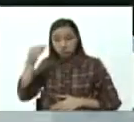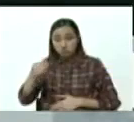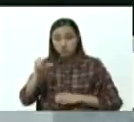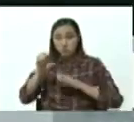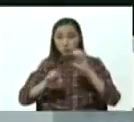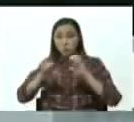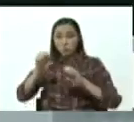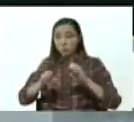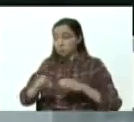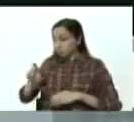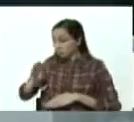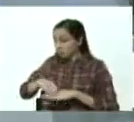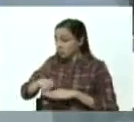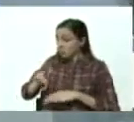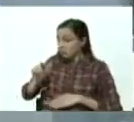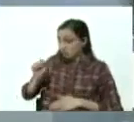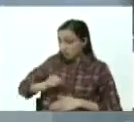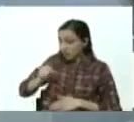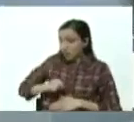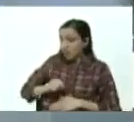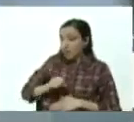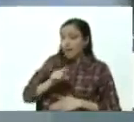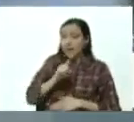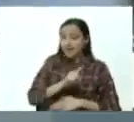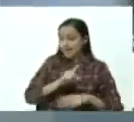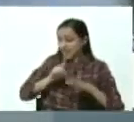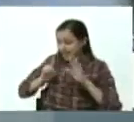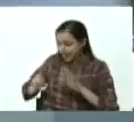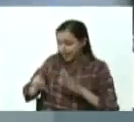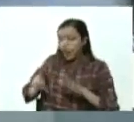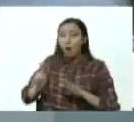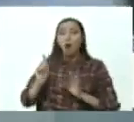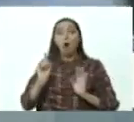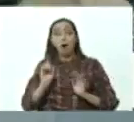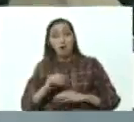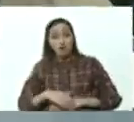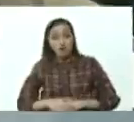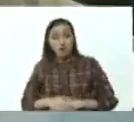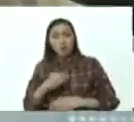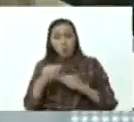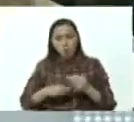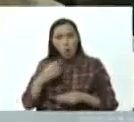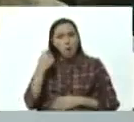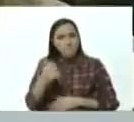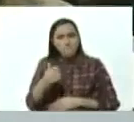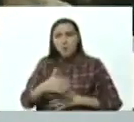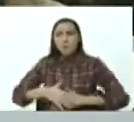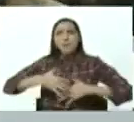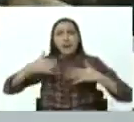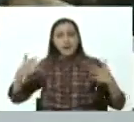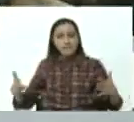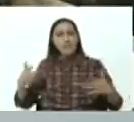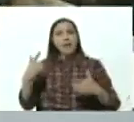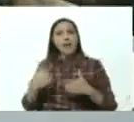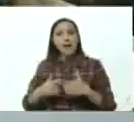17 16 y como eran pocas y para ampliar la garantía